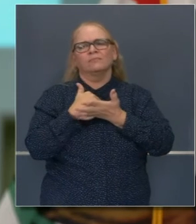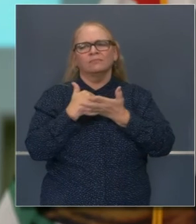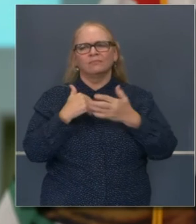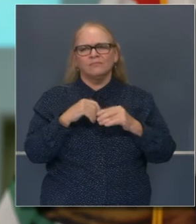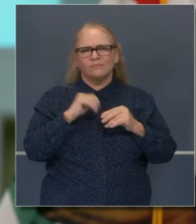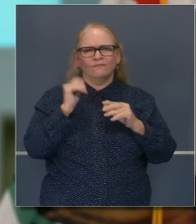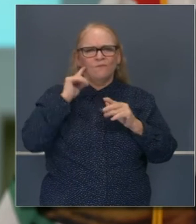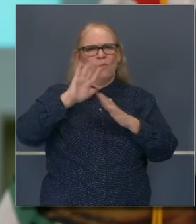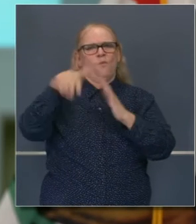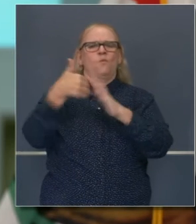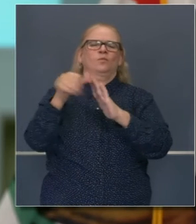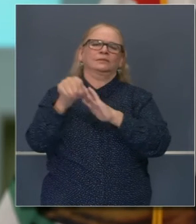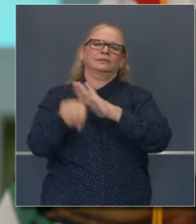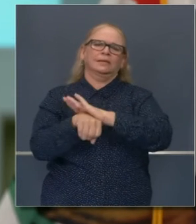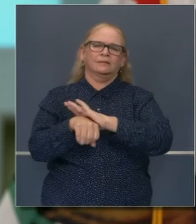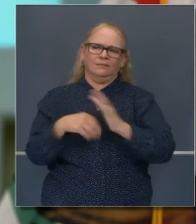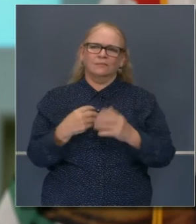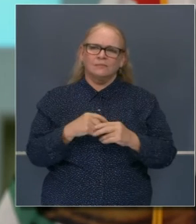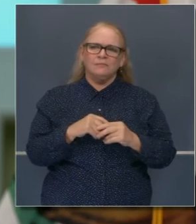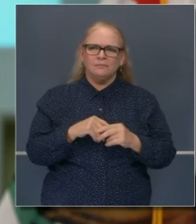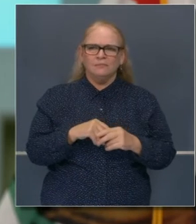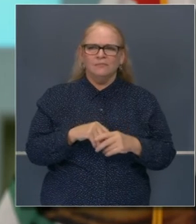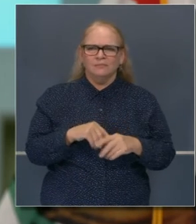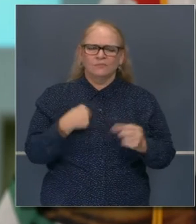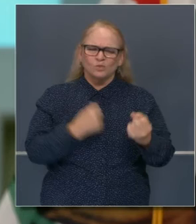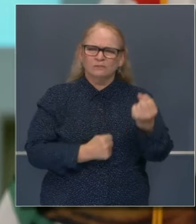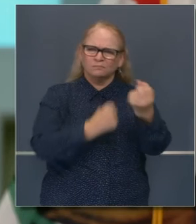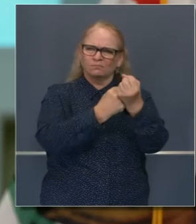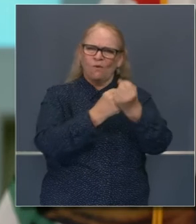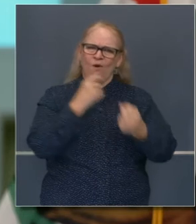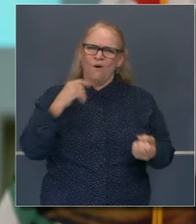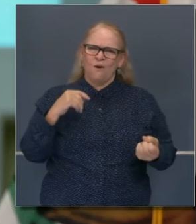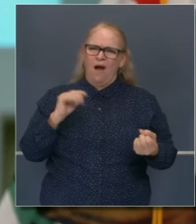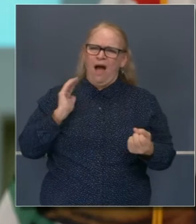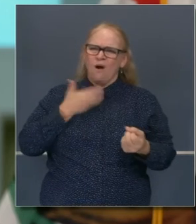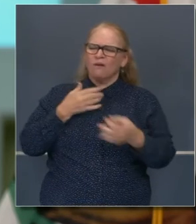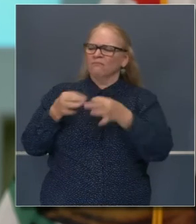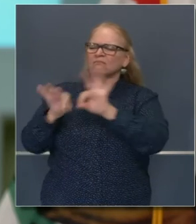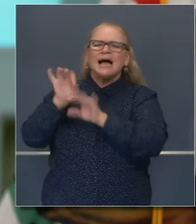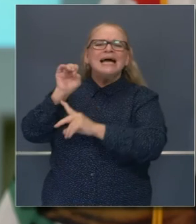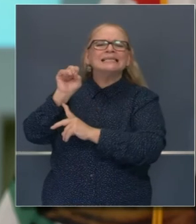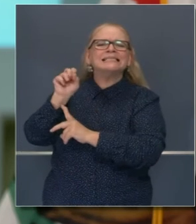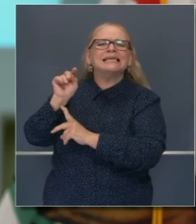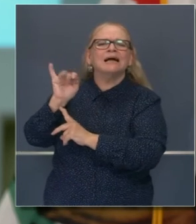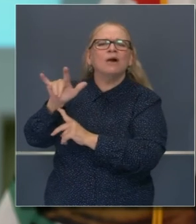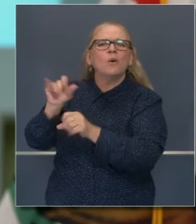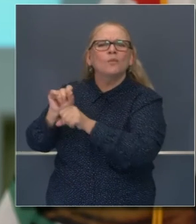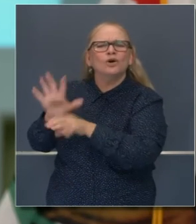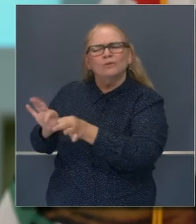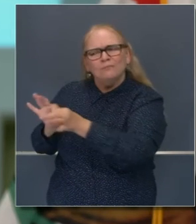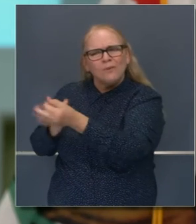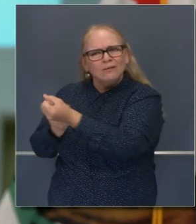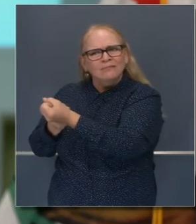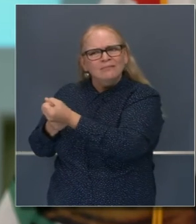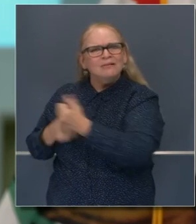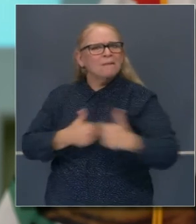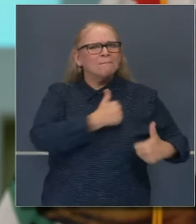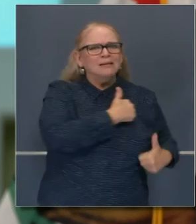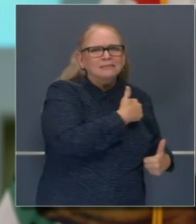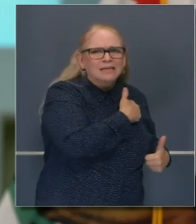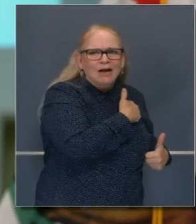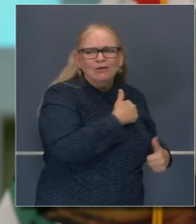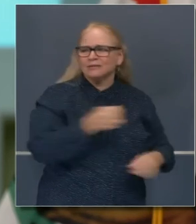incluyendo ciudades y estados que apoyan a los empleados de primeros auxilios, hombres y mujeres en